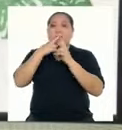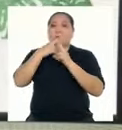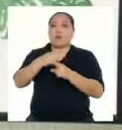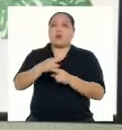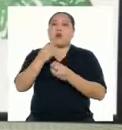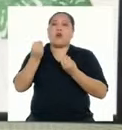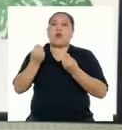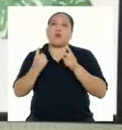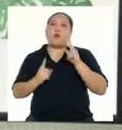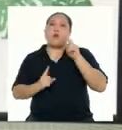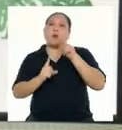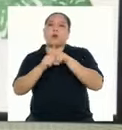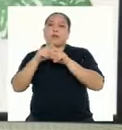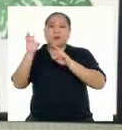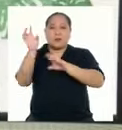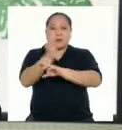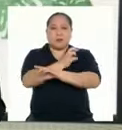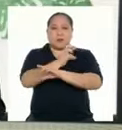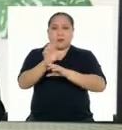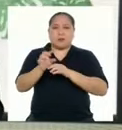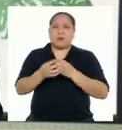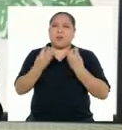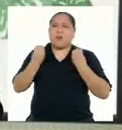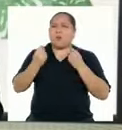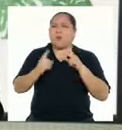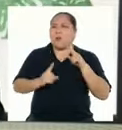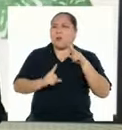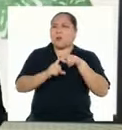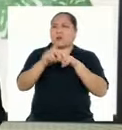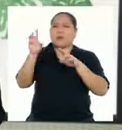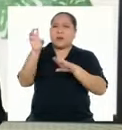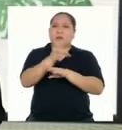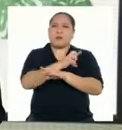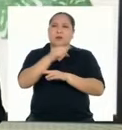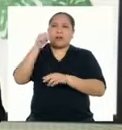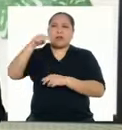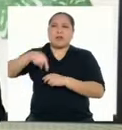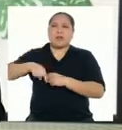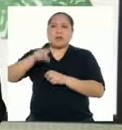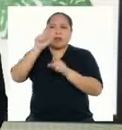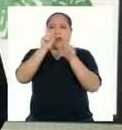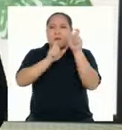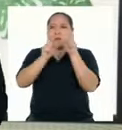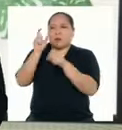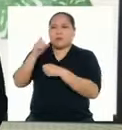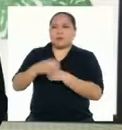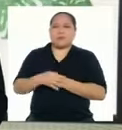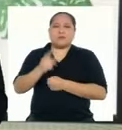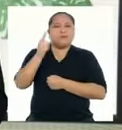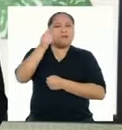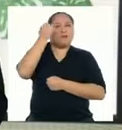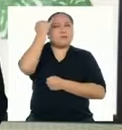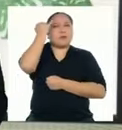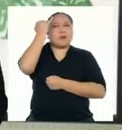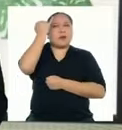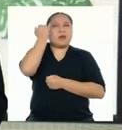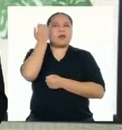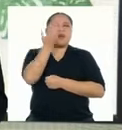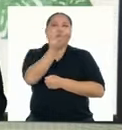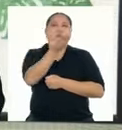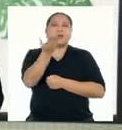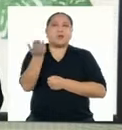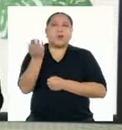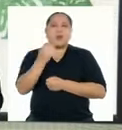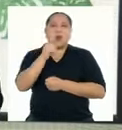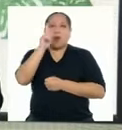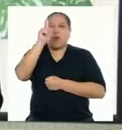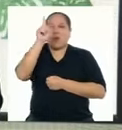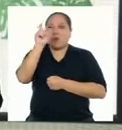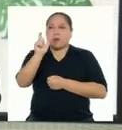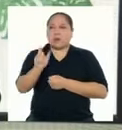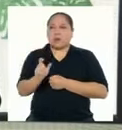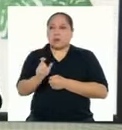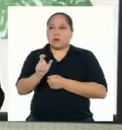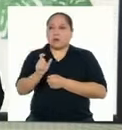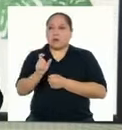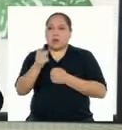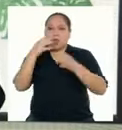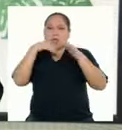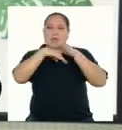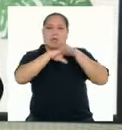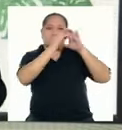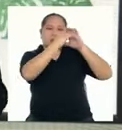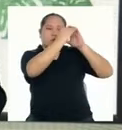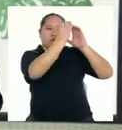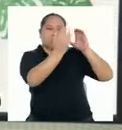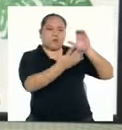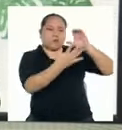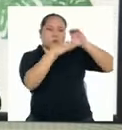pregunta ¿Cómo nace la poesía? ¿Cómo nace la poesía en la humanidad? Imaginen ustedes a un hombre de las